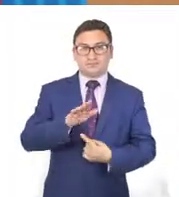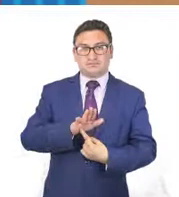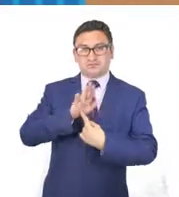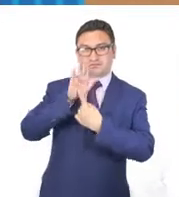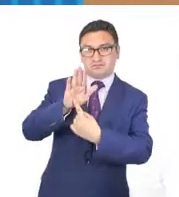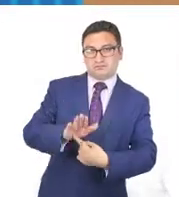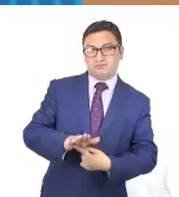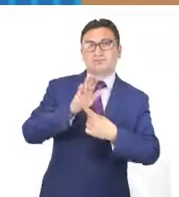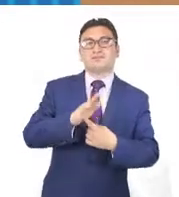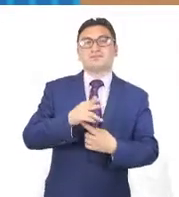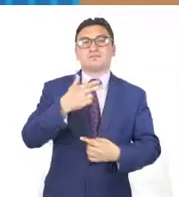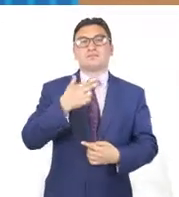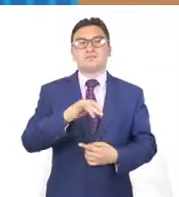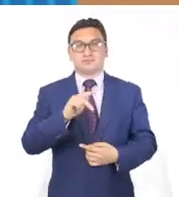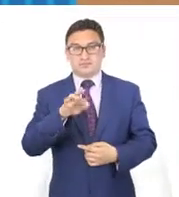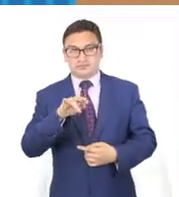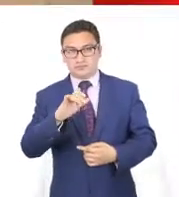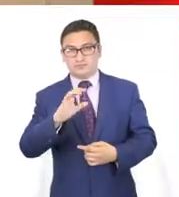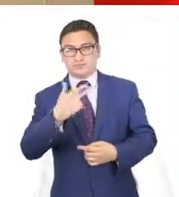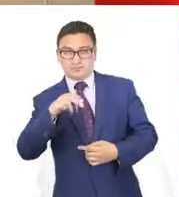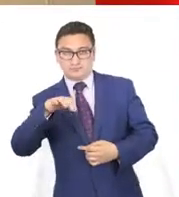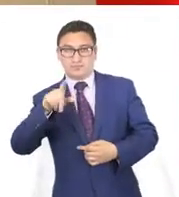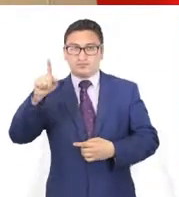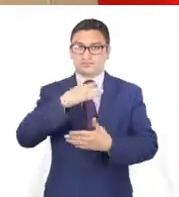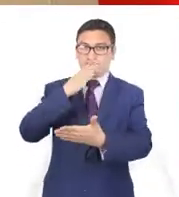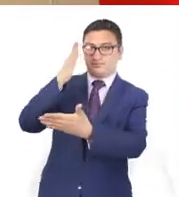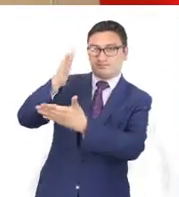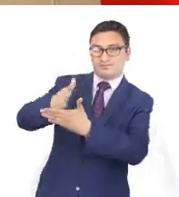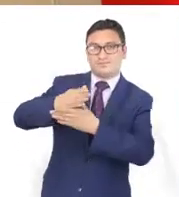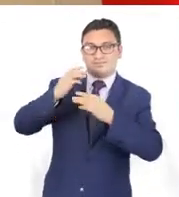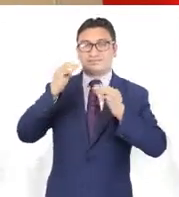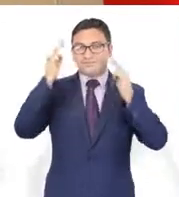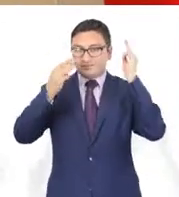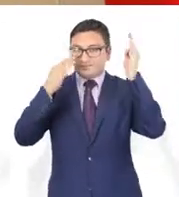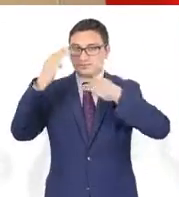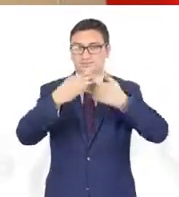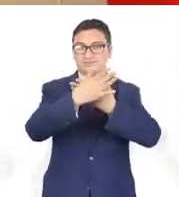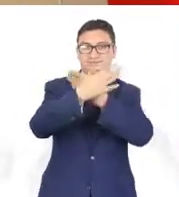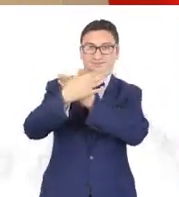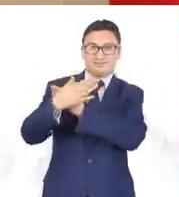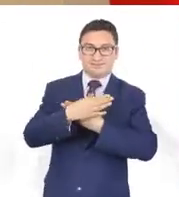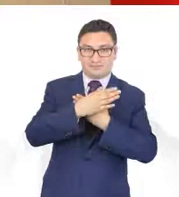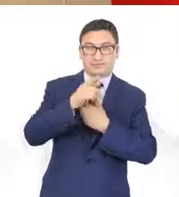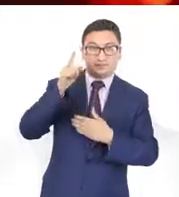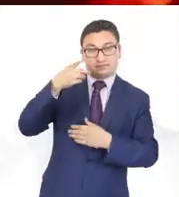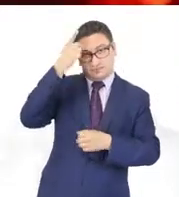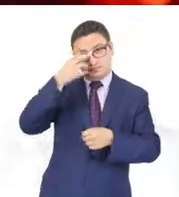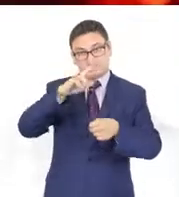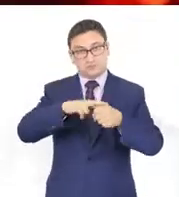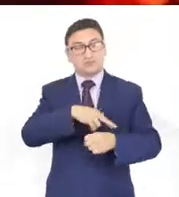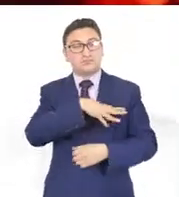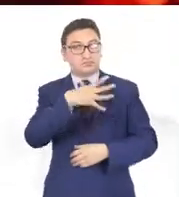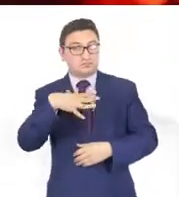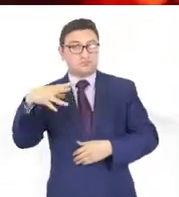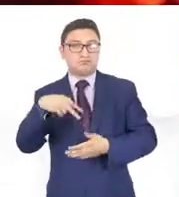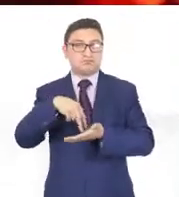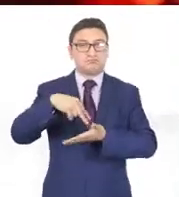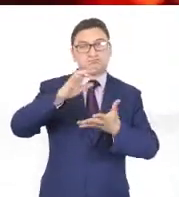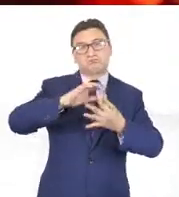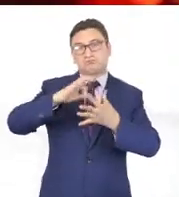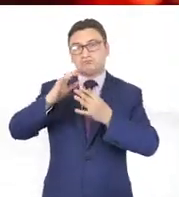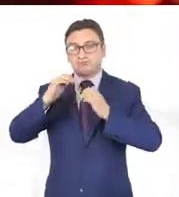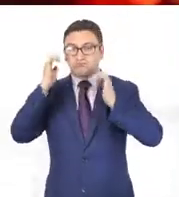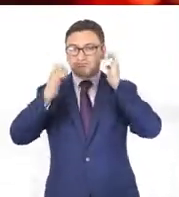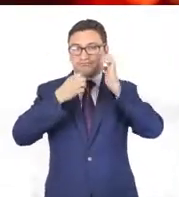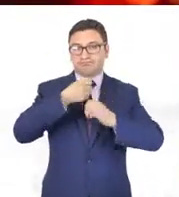presentación HandEyes por parte de History Channel en Papalote Museo del Niño en donde nuestro director general Fidel Pérez de León